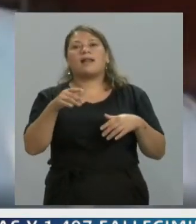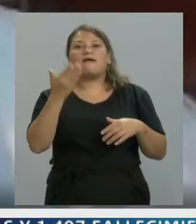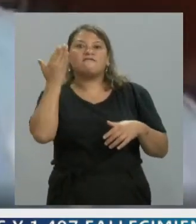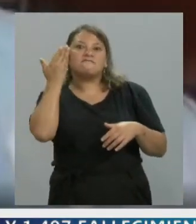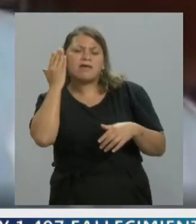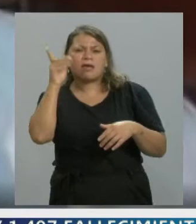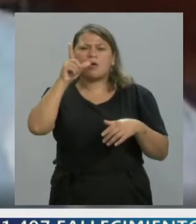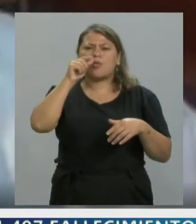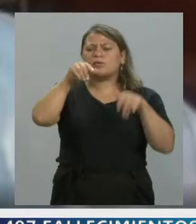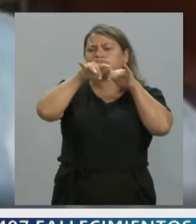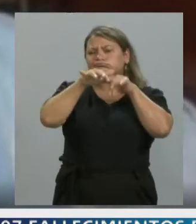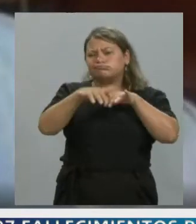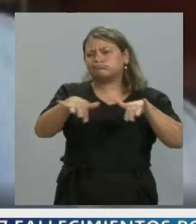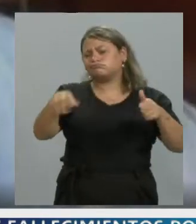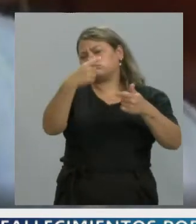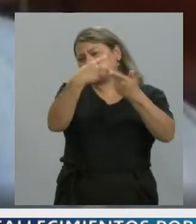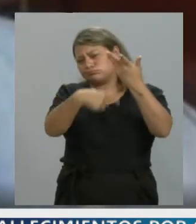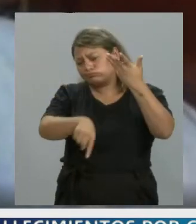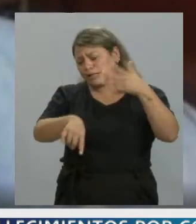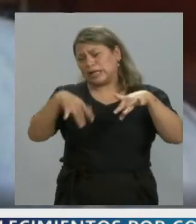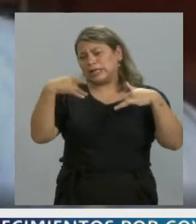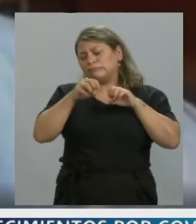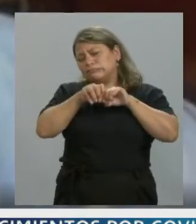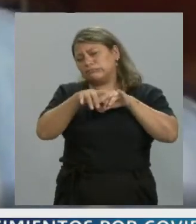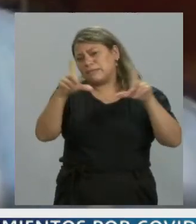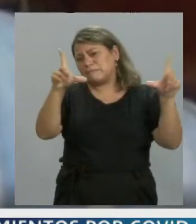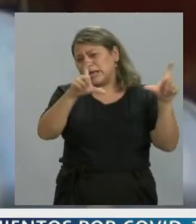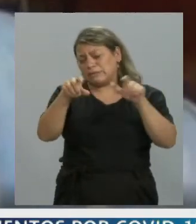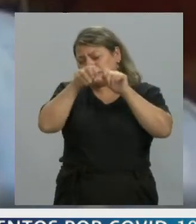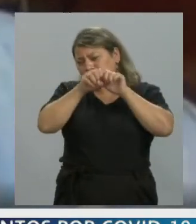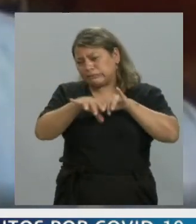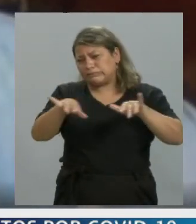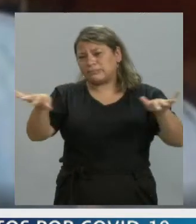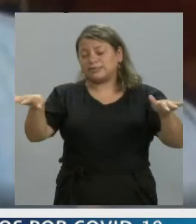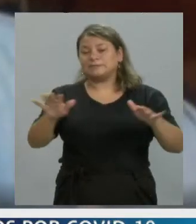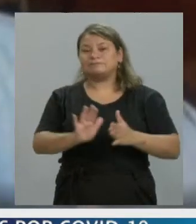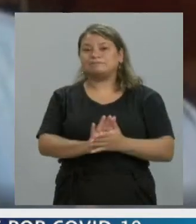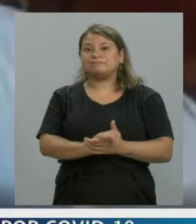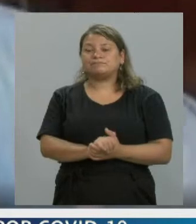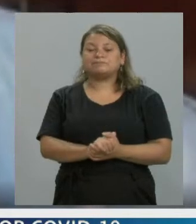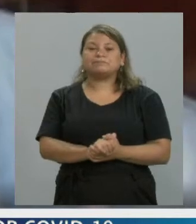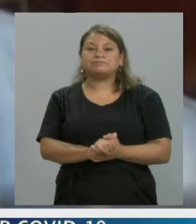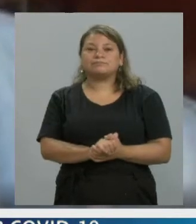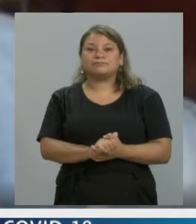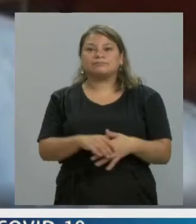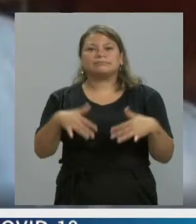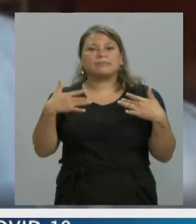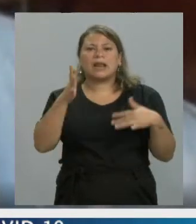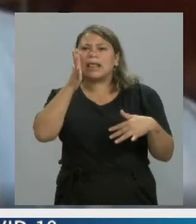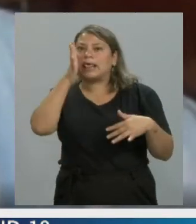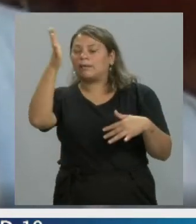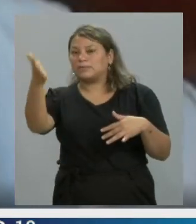digamos, explotado las imágenes de una manera exponencial,